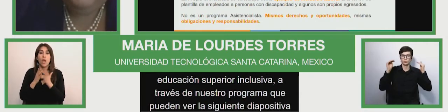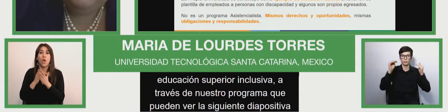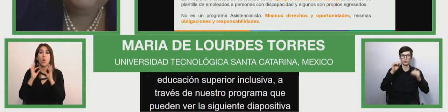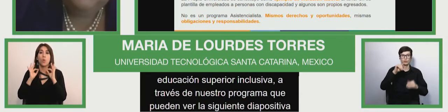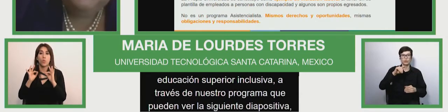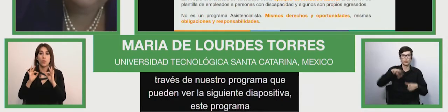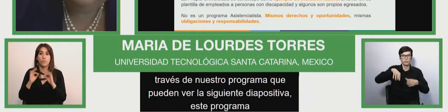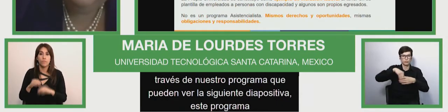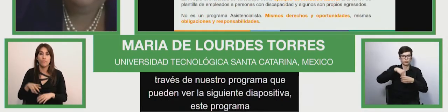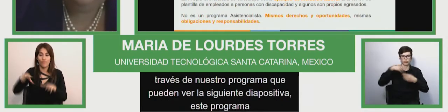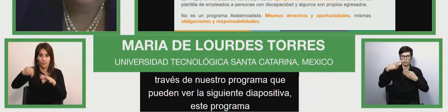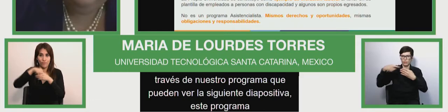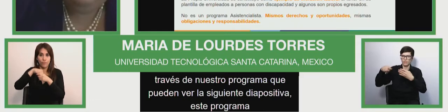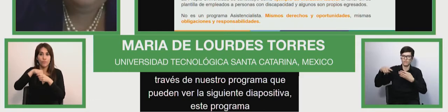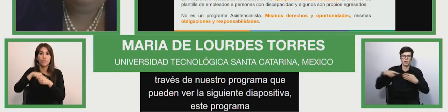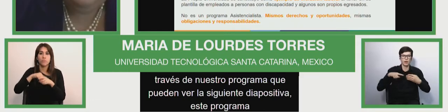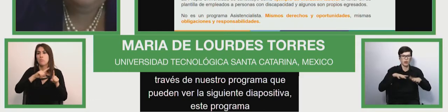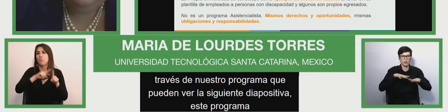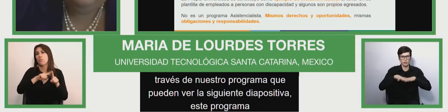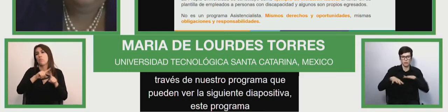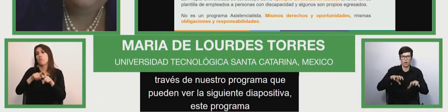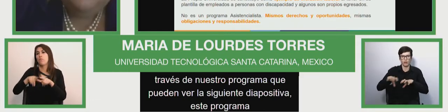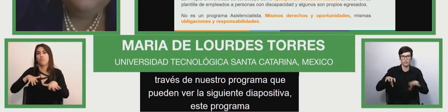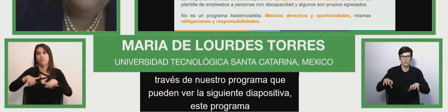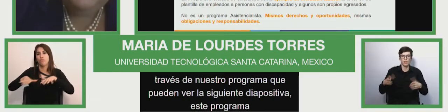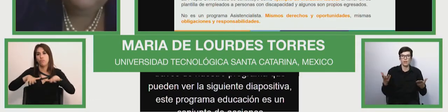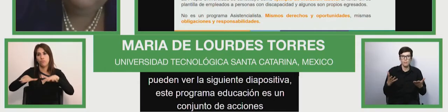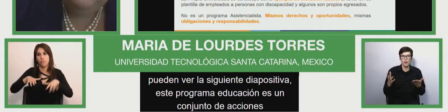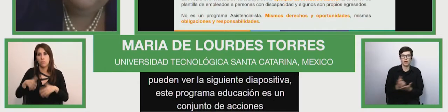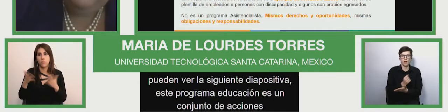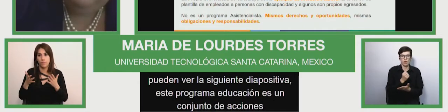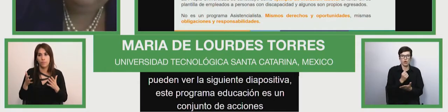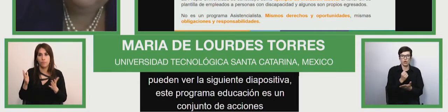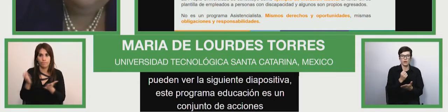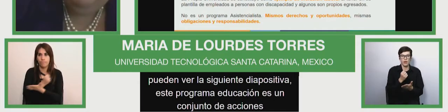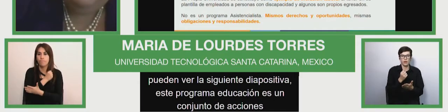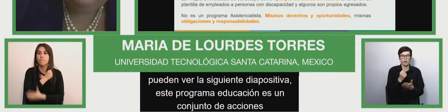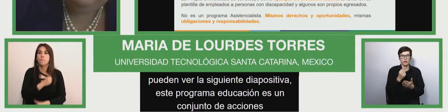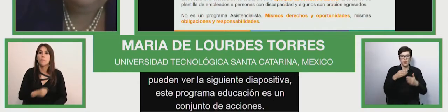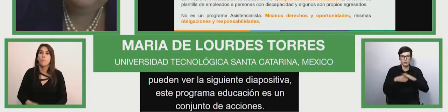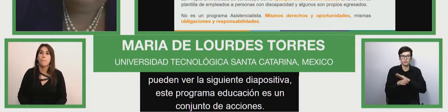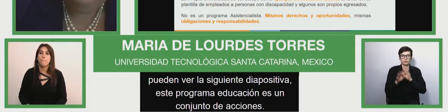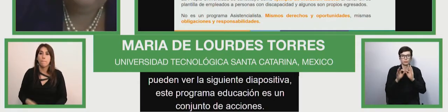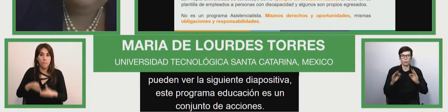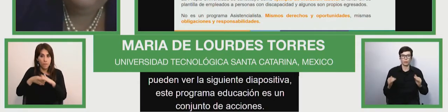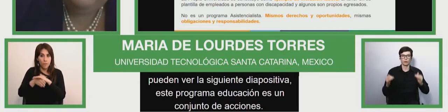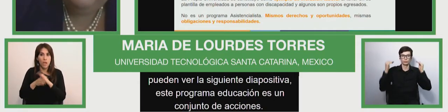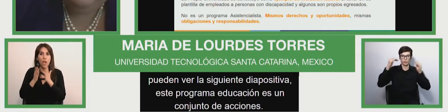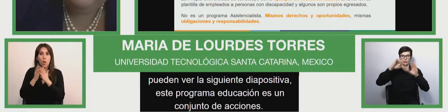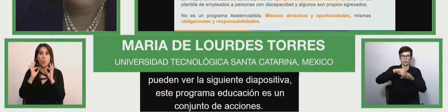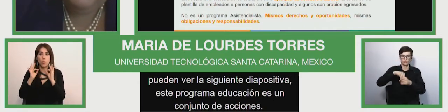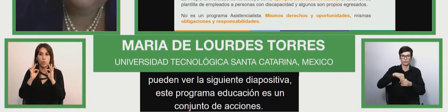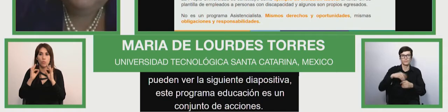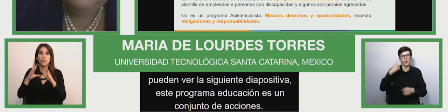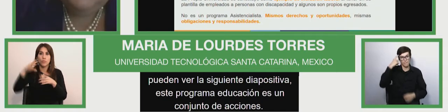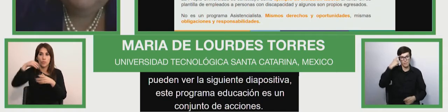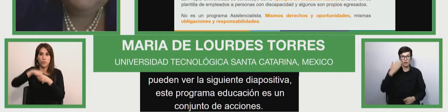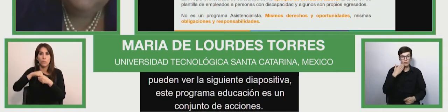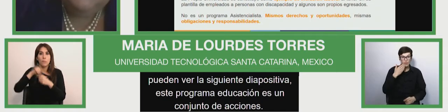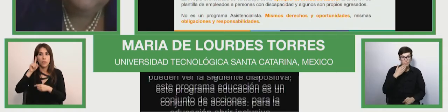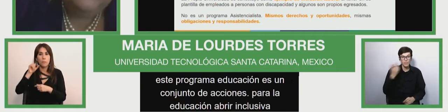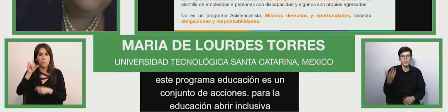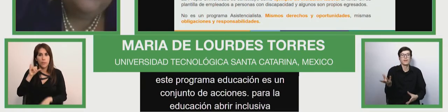conjunto de acciones que se han orientado para lograr la educación superior inclusiva pero también la inclusión laboral de las personas con